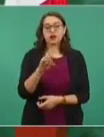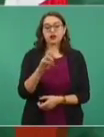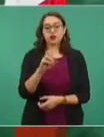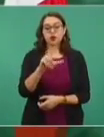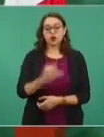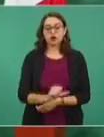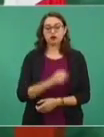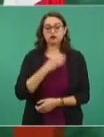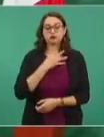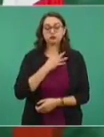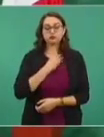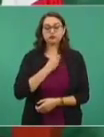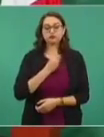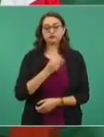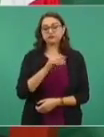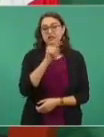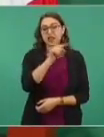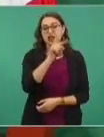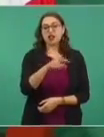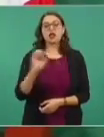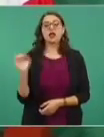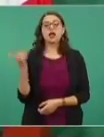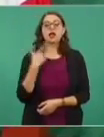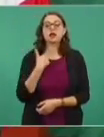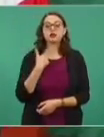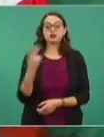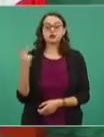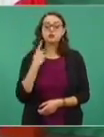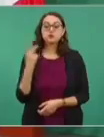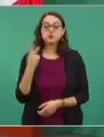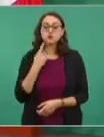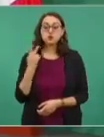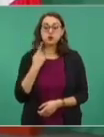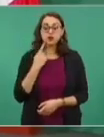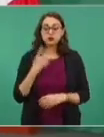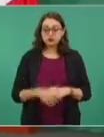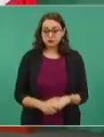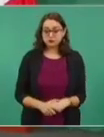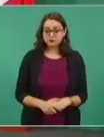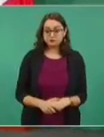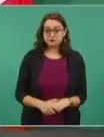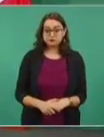A un político que sabe de